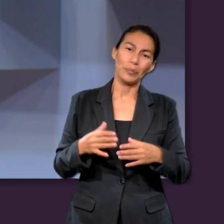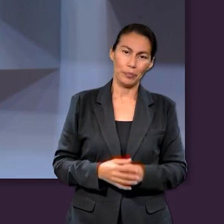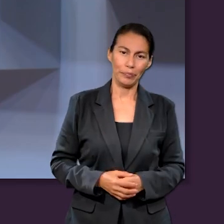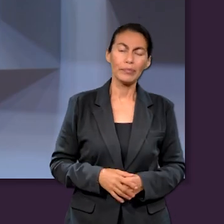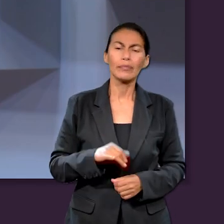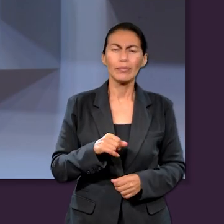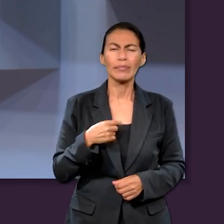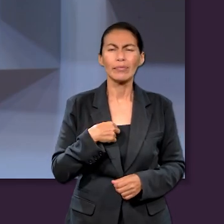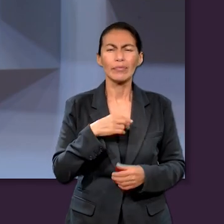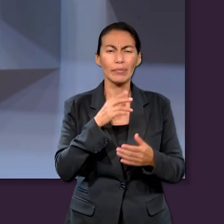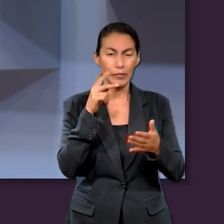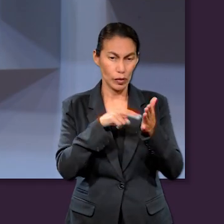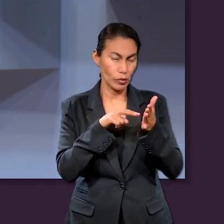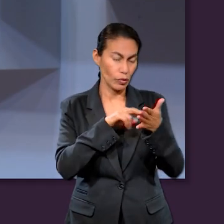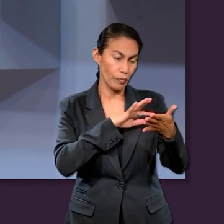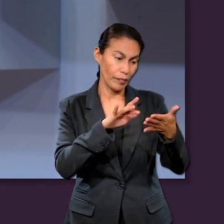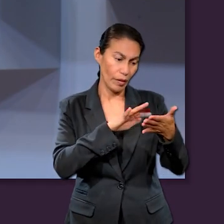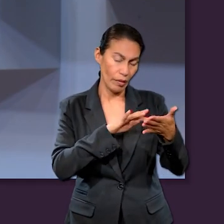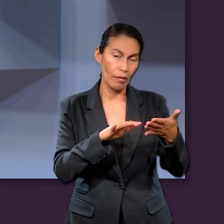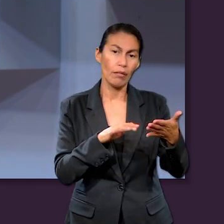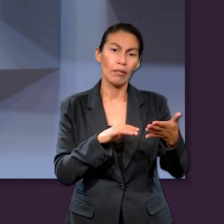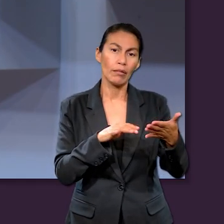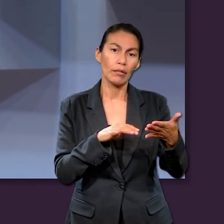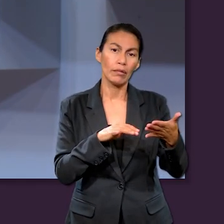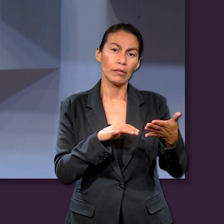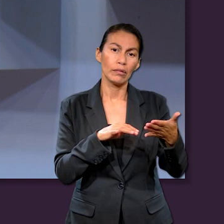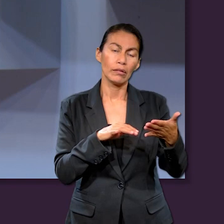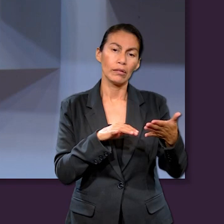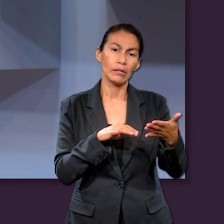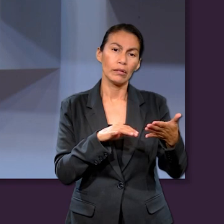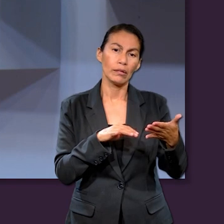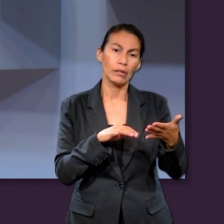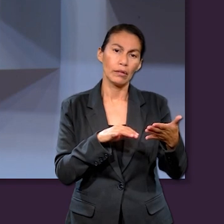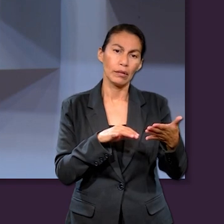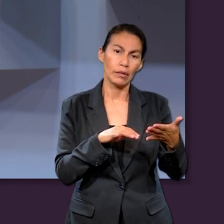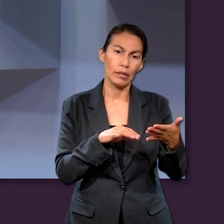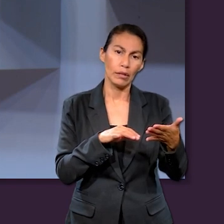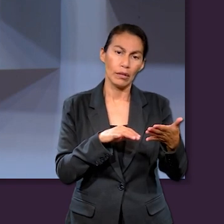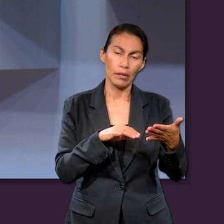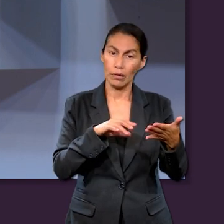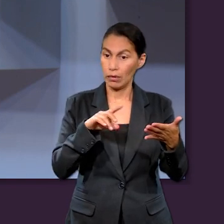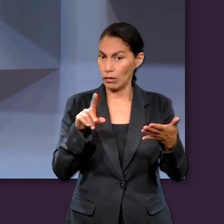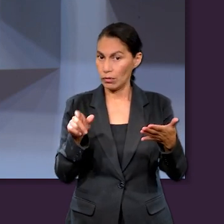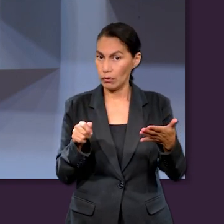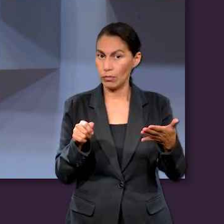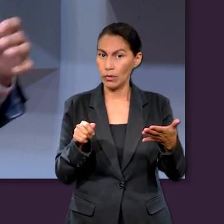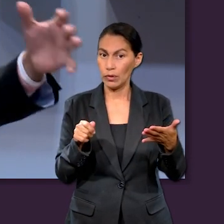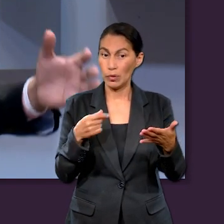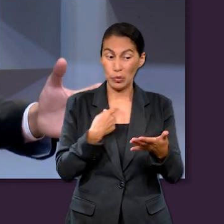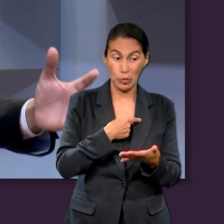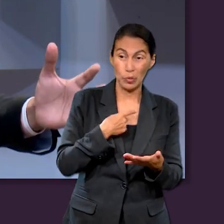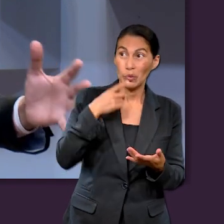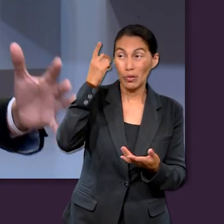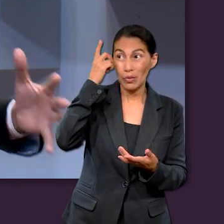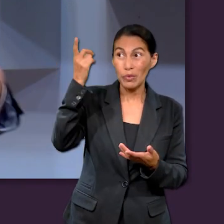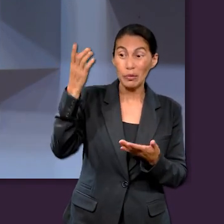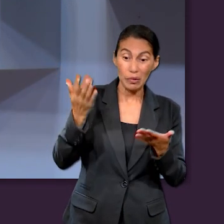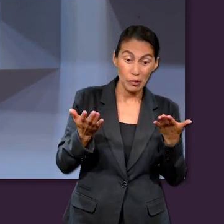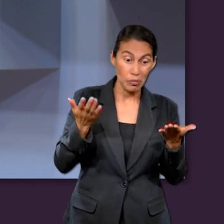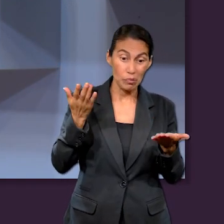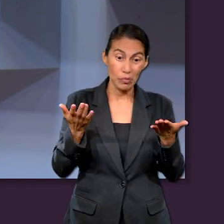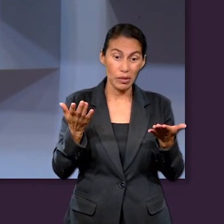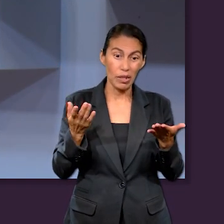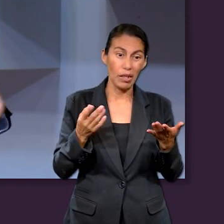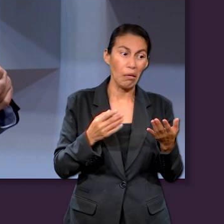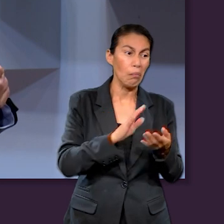quisiera leerles un versículo también que está relacionado con esto. Y después de hacer la comparación de